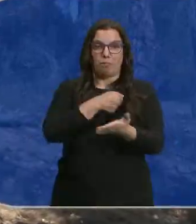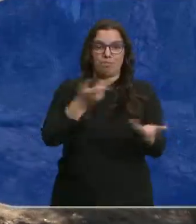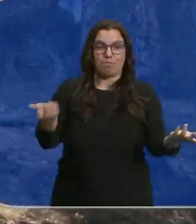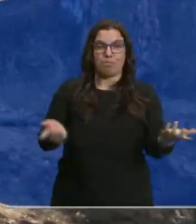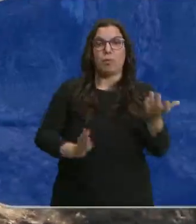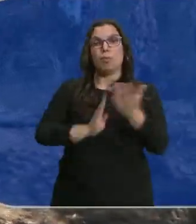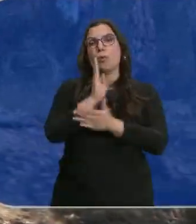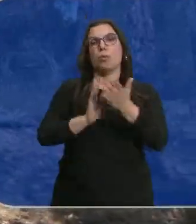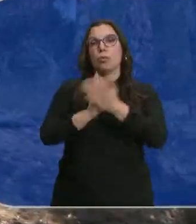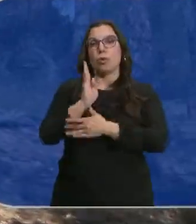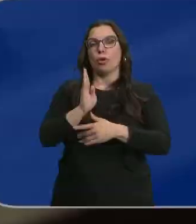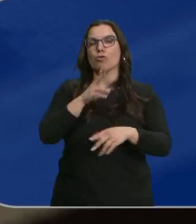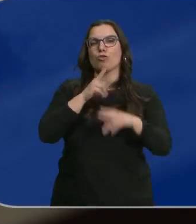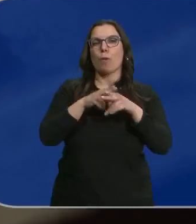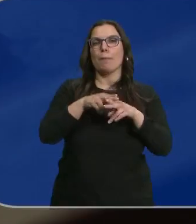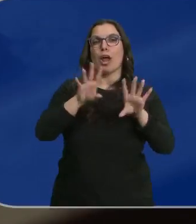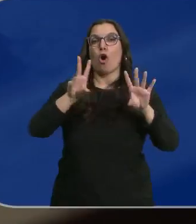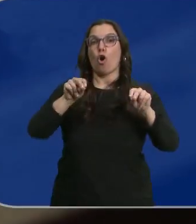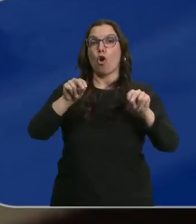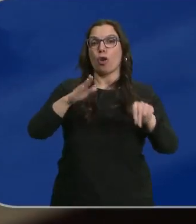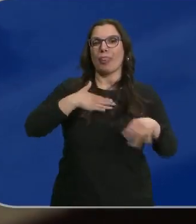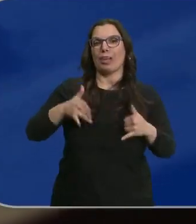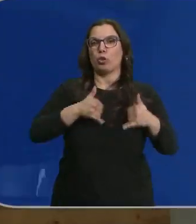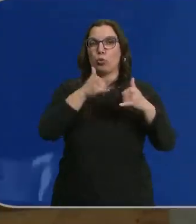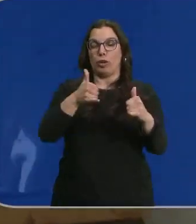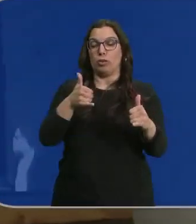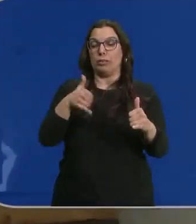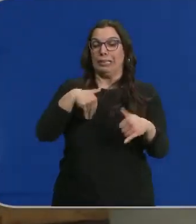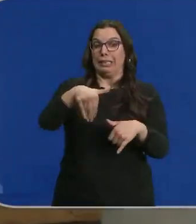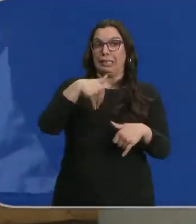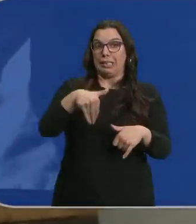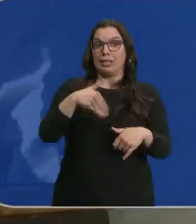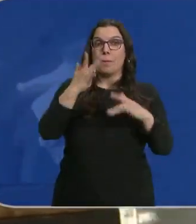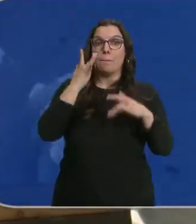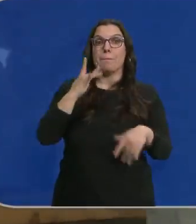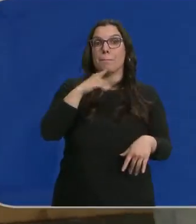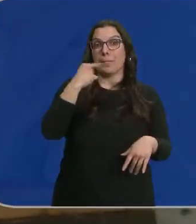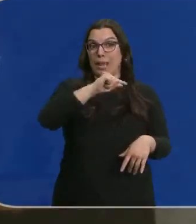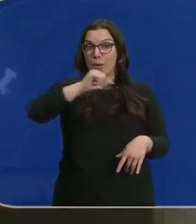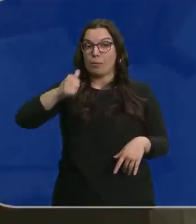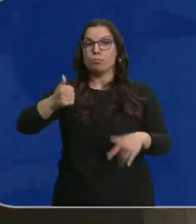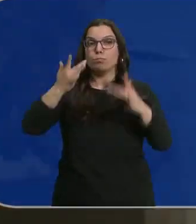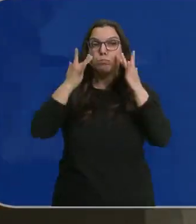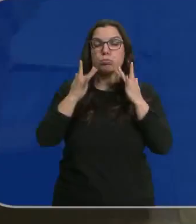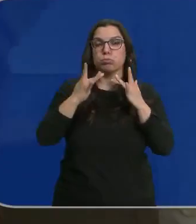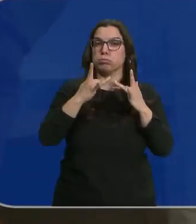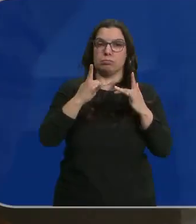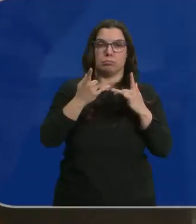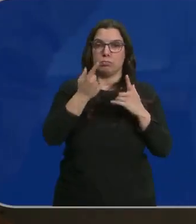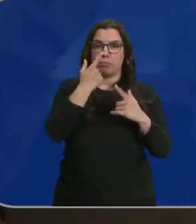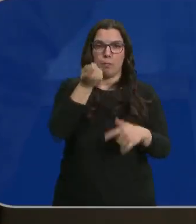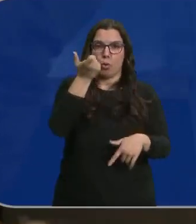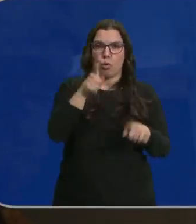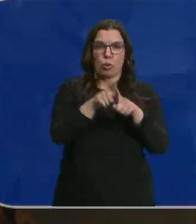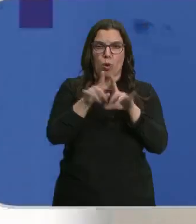Su producción se llama Oro del Duero y este paso no será solo un nombre, la miel pura escaseará tanto como ese metal precioso.